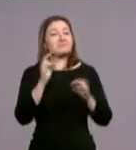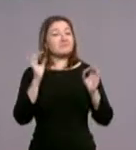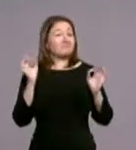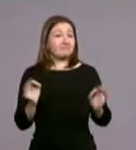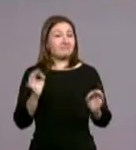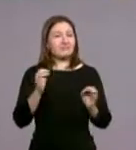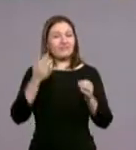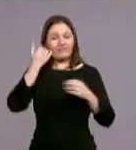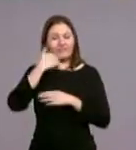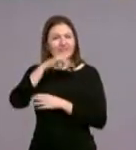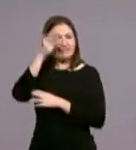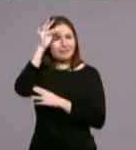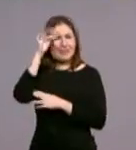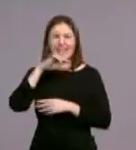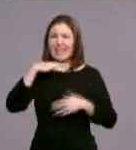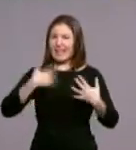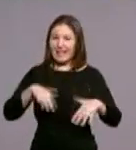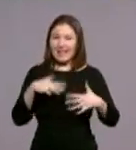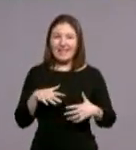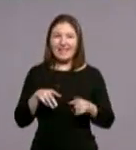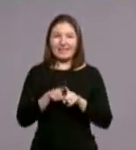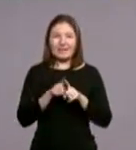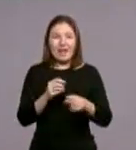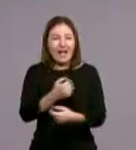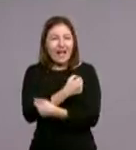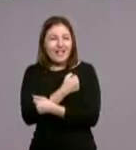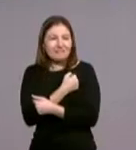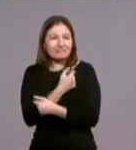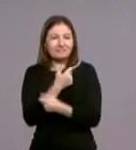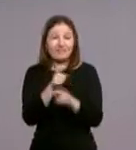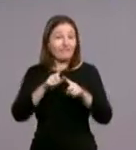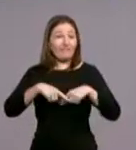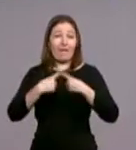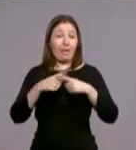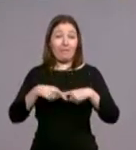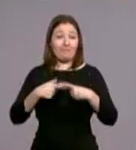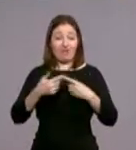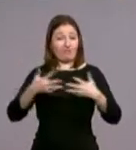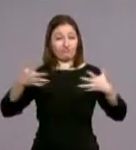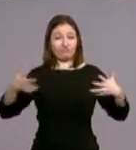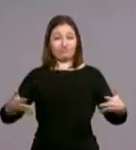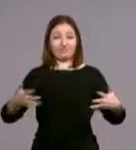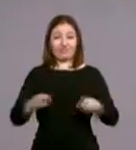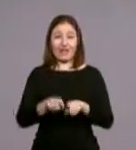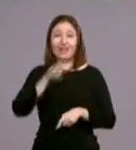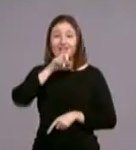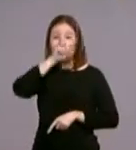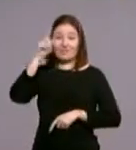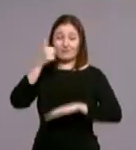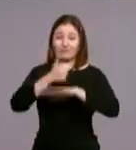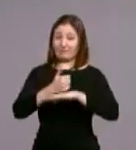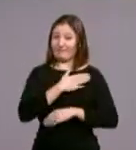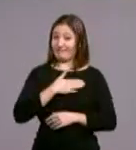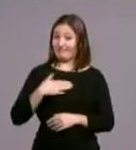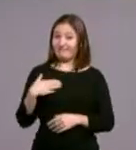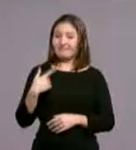alegre, muy acogedor, muy de gran familia, que es lo que quiere nuestro arzobispo. Nuestro arzobispo nos espera